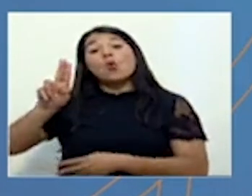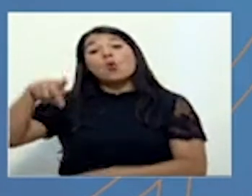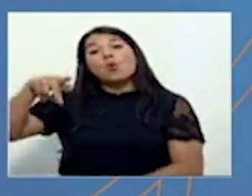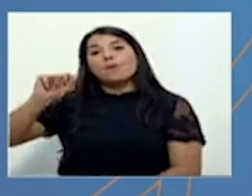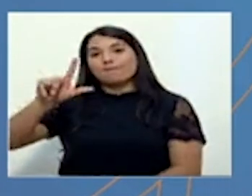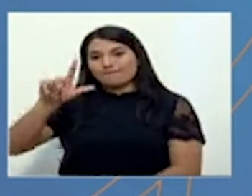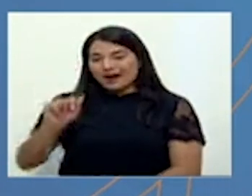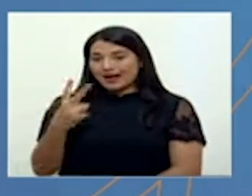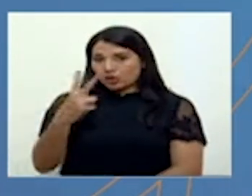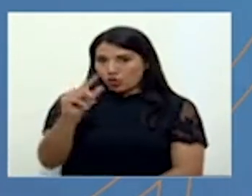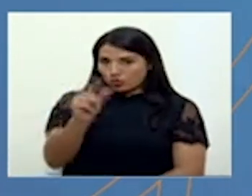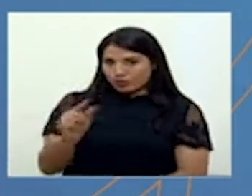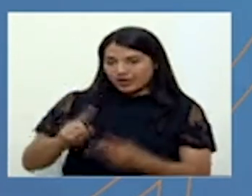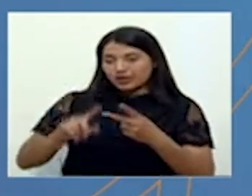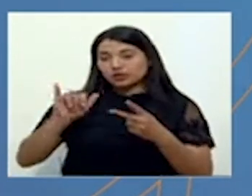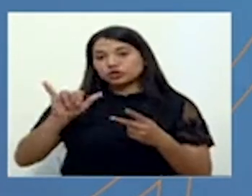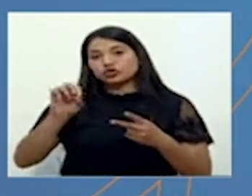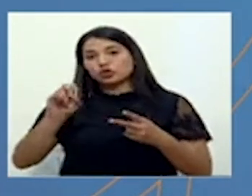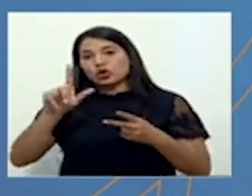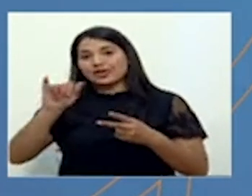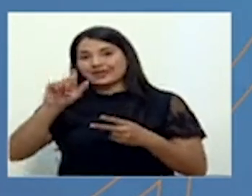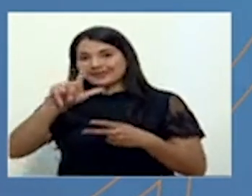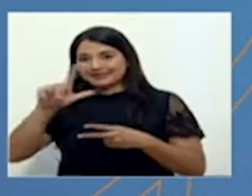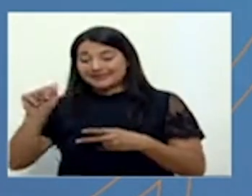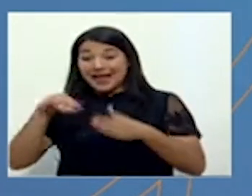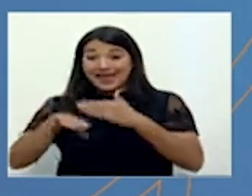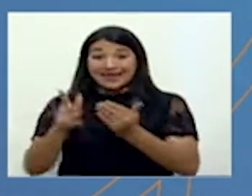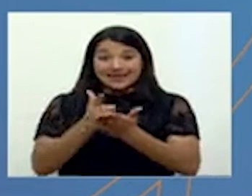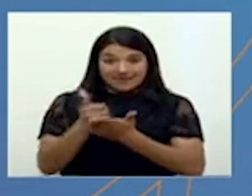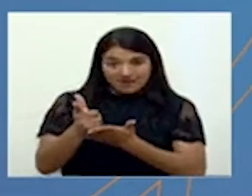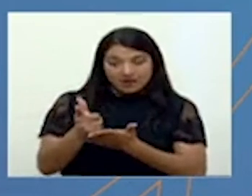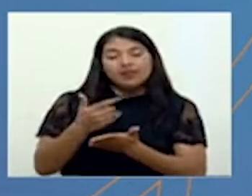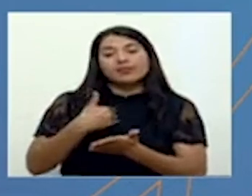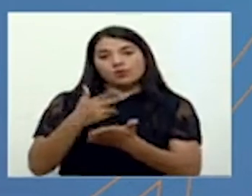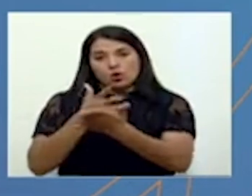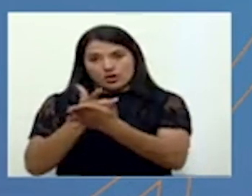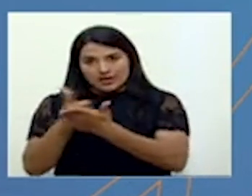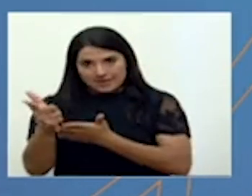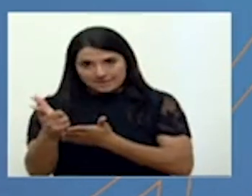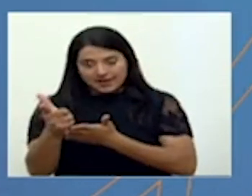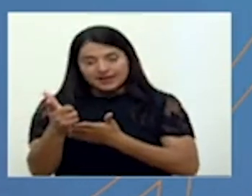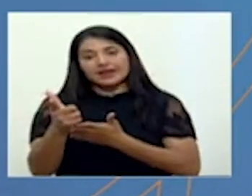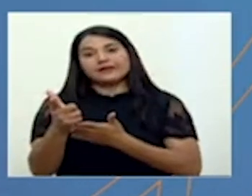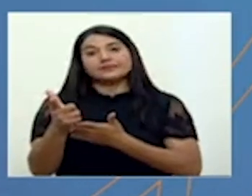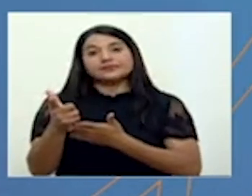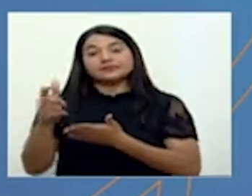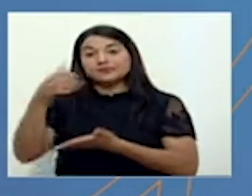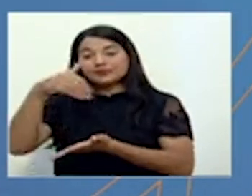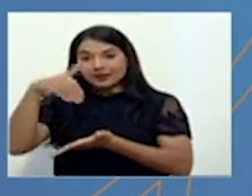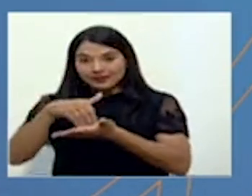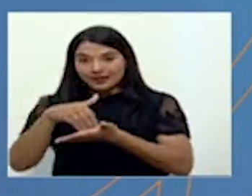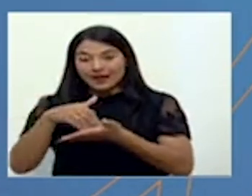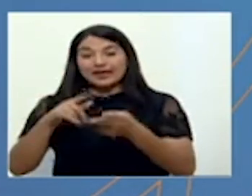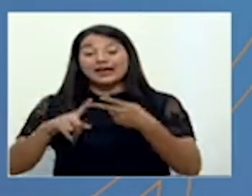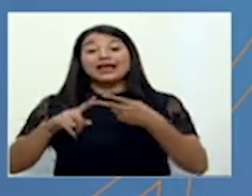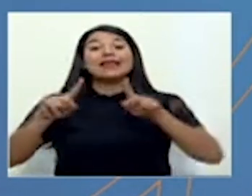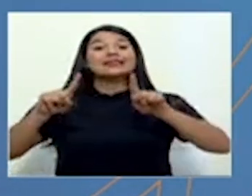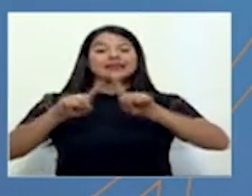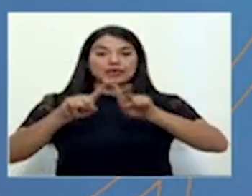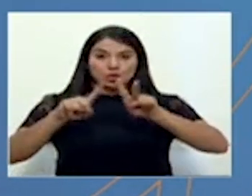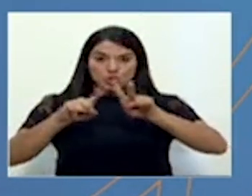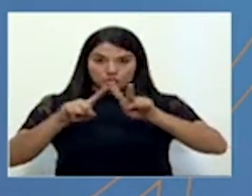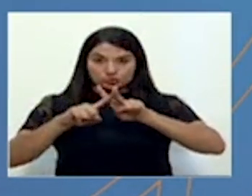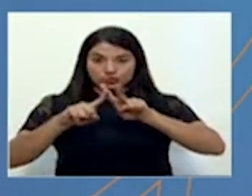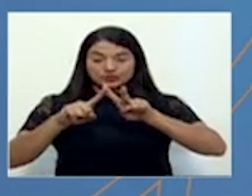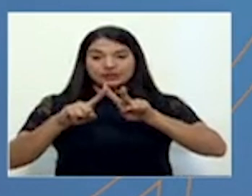Yolillal. En Liberia, el cantón de Liberia y distrito central Liberia. El cantón de Nicoya, con el